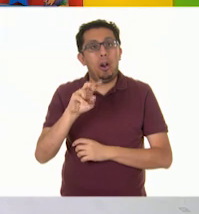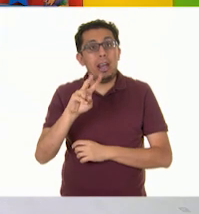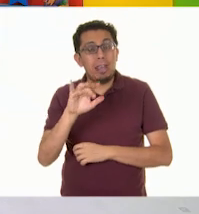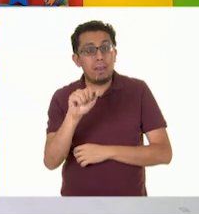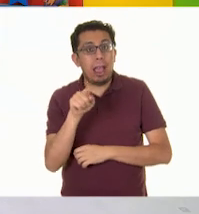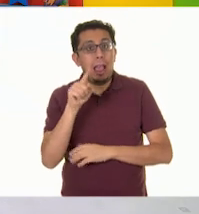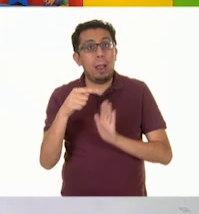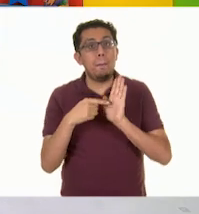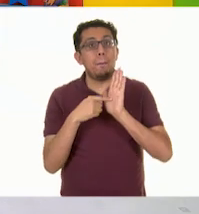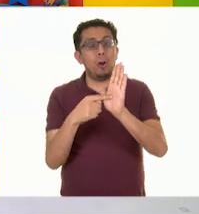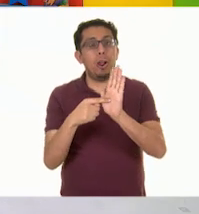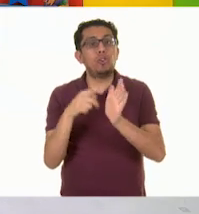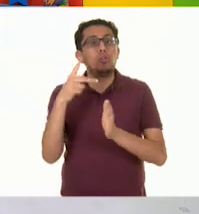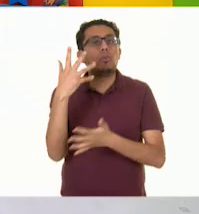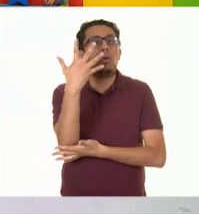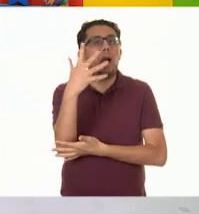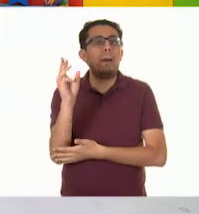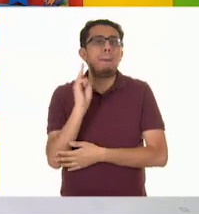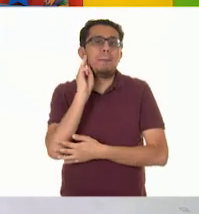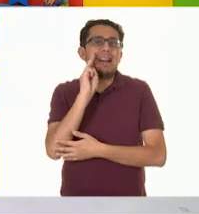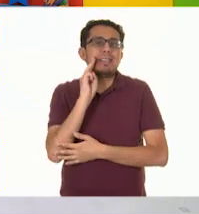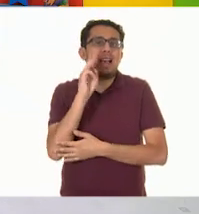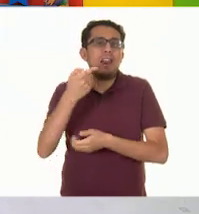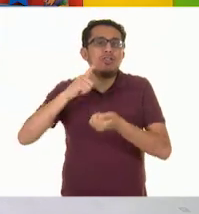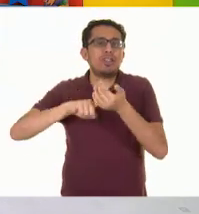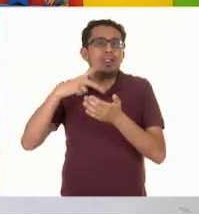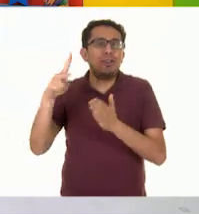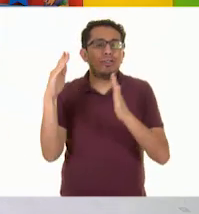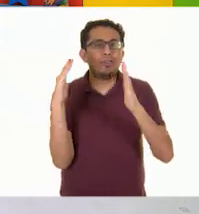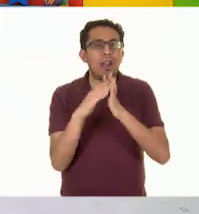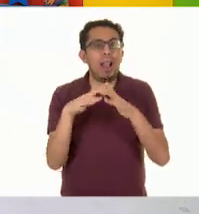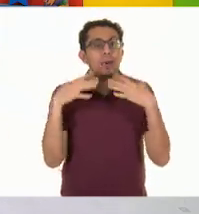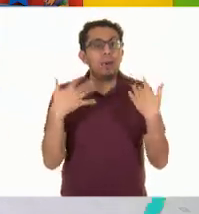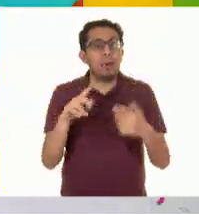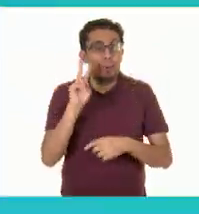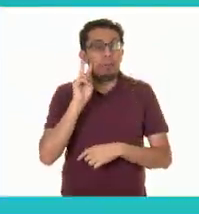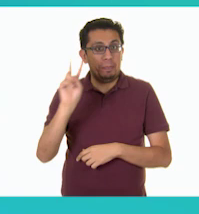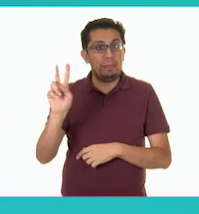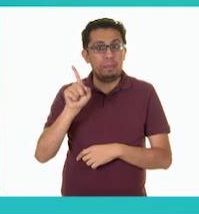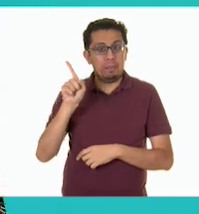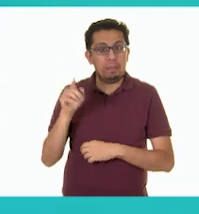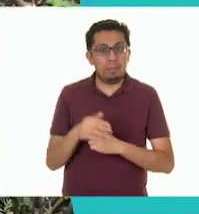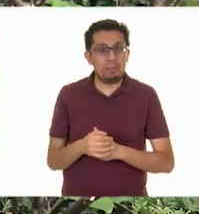mostrará el manzano que tiene en su casa? ¡Guau! ¡Vamos a verlo!